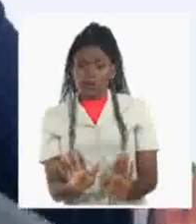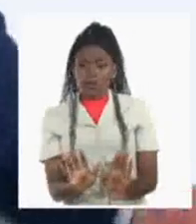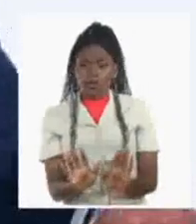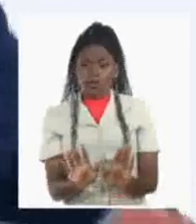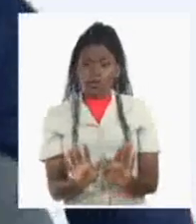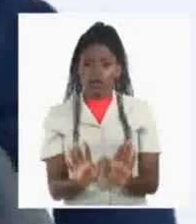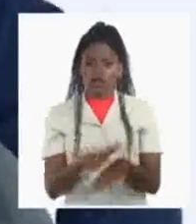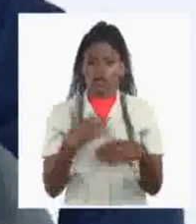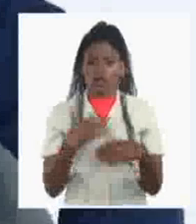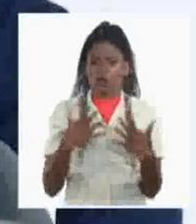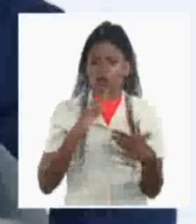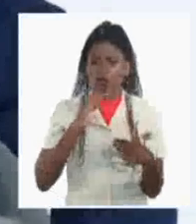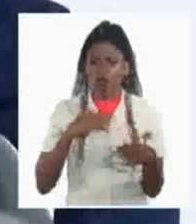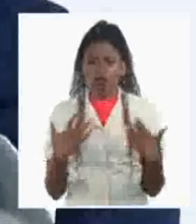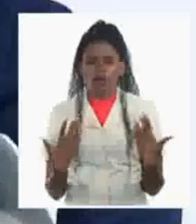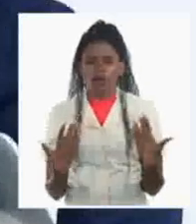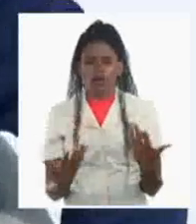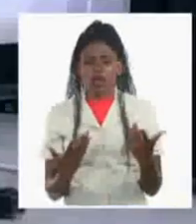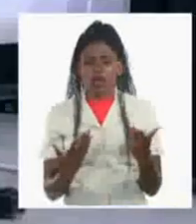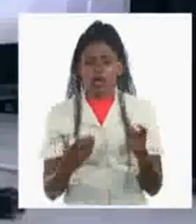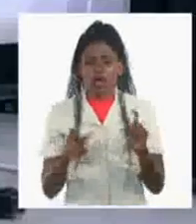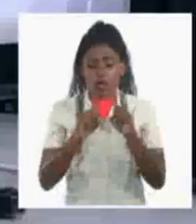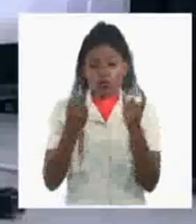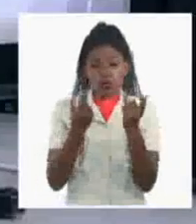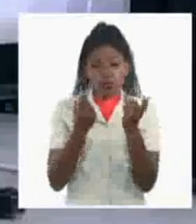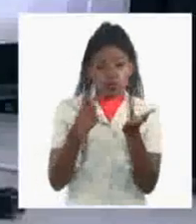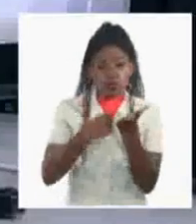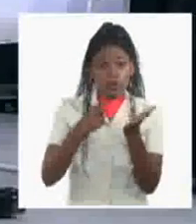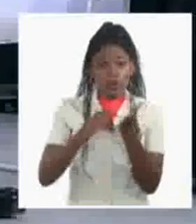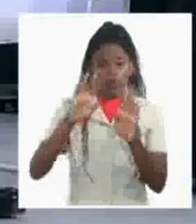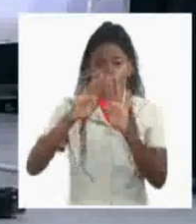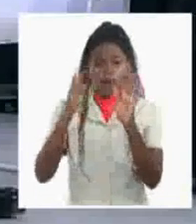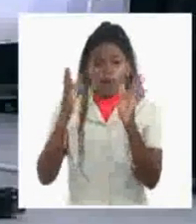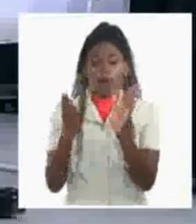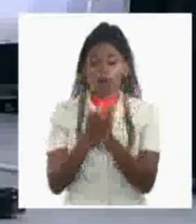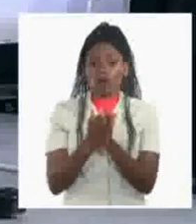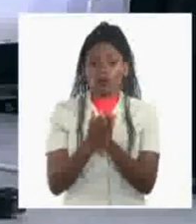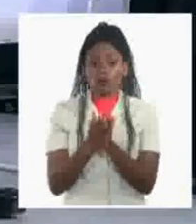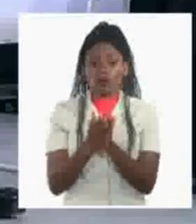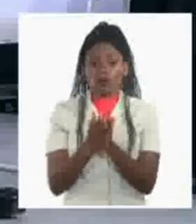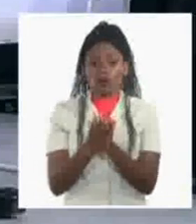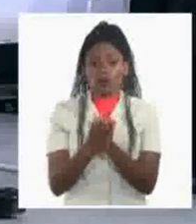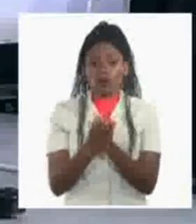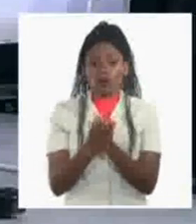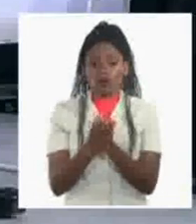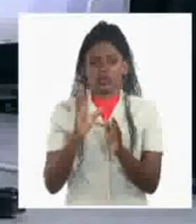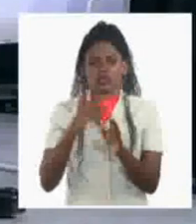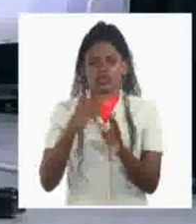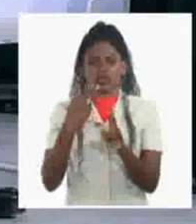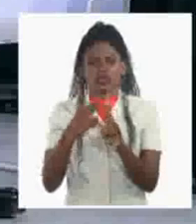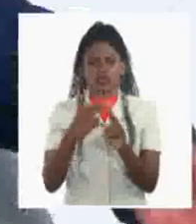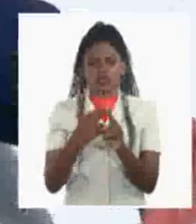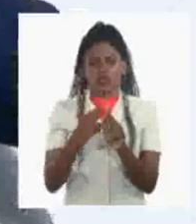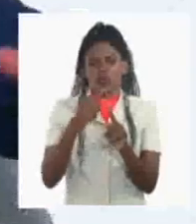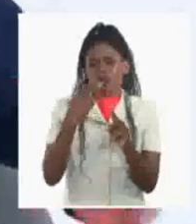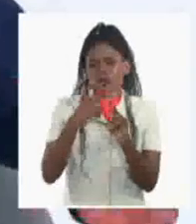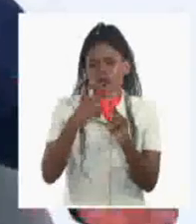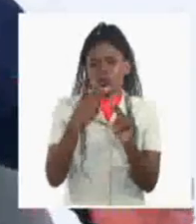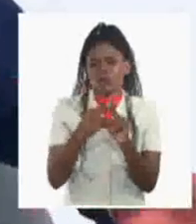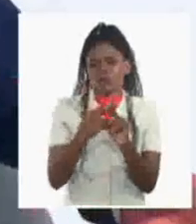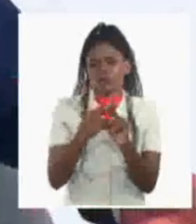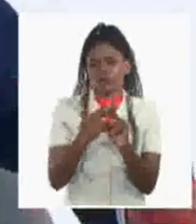taxación a las transacciones financieras mundiales, la CUDETOIN, le llaman en teoría a los economistas,